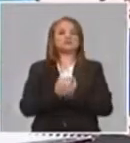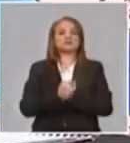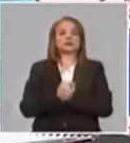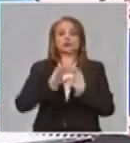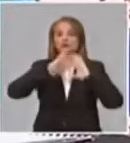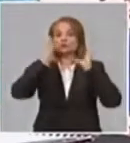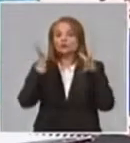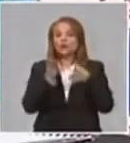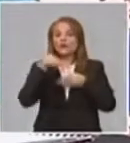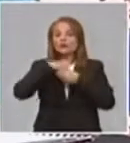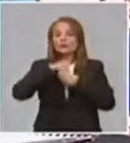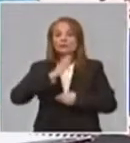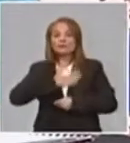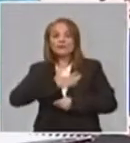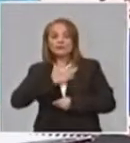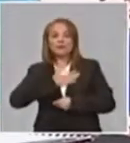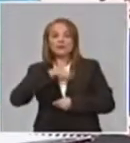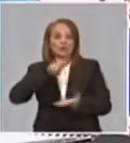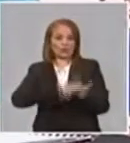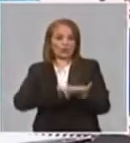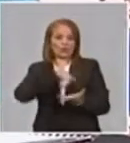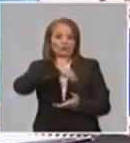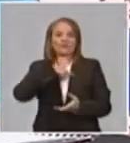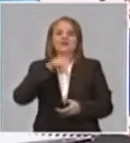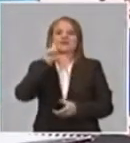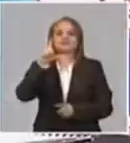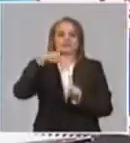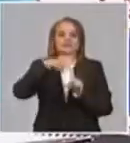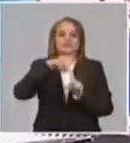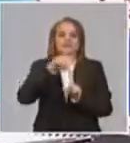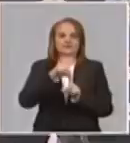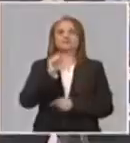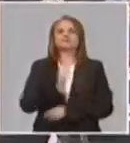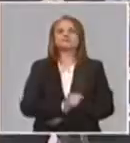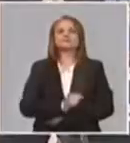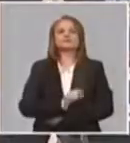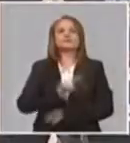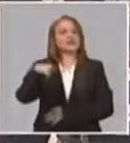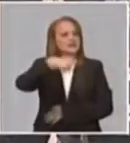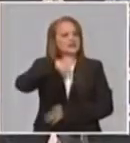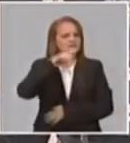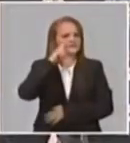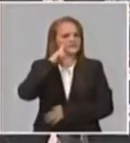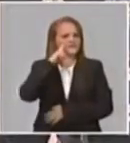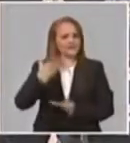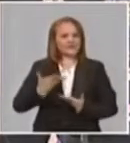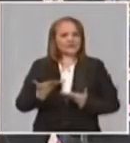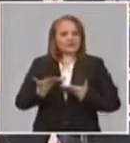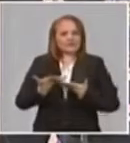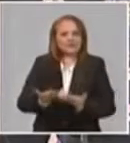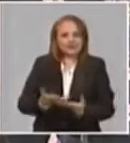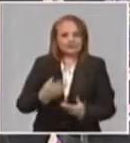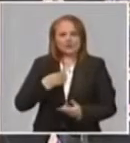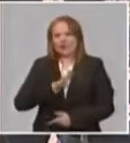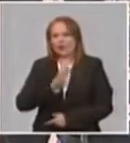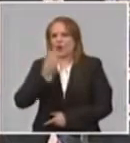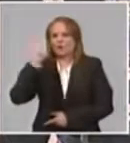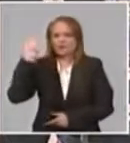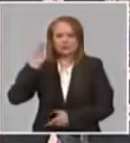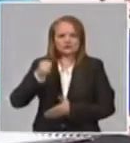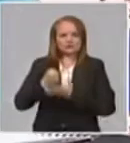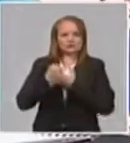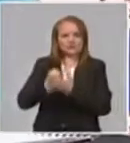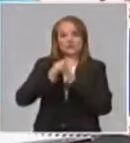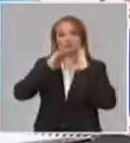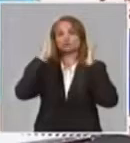Central de Trabajadores de Cuba y que han mostrado un compromiso, una integralidad, una dedicación en